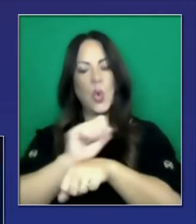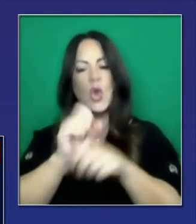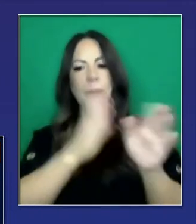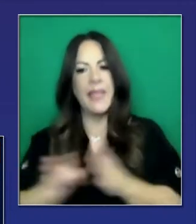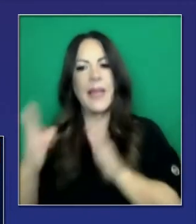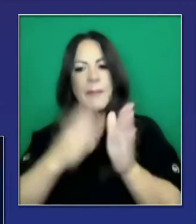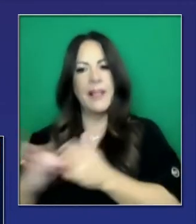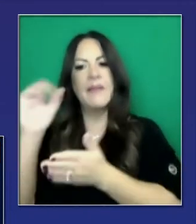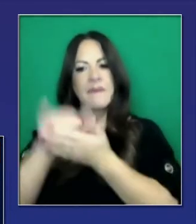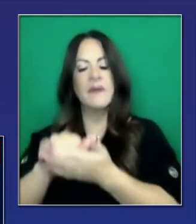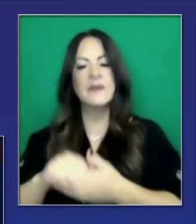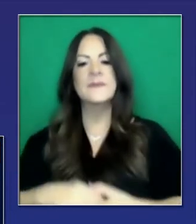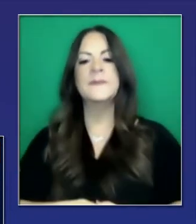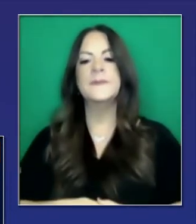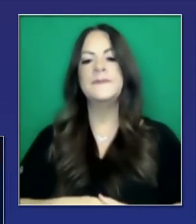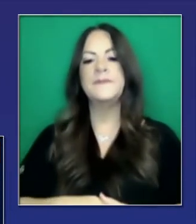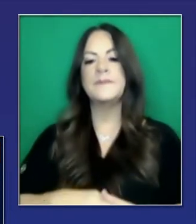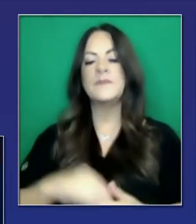en la última semana